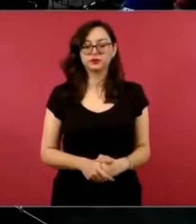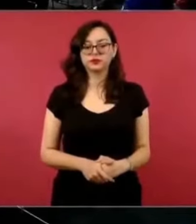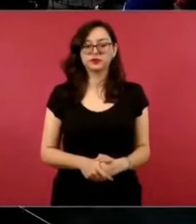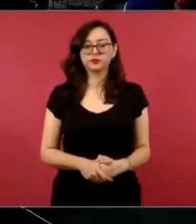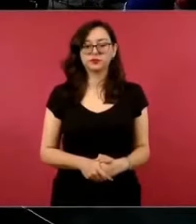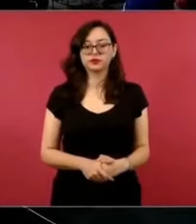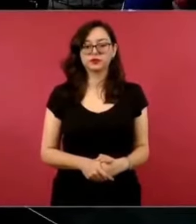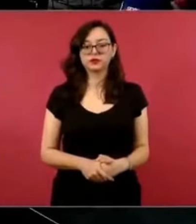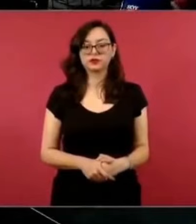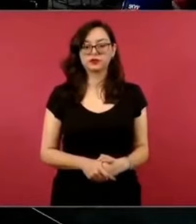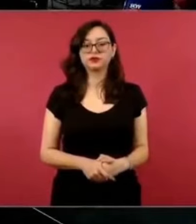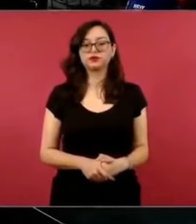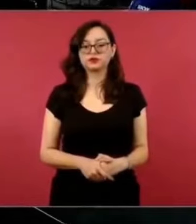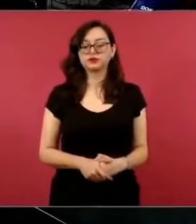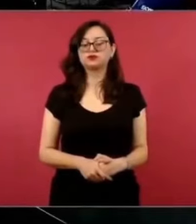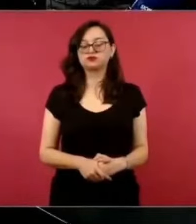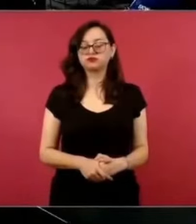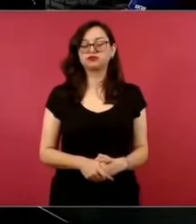gira.